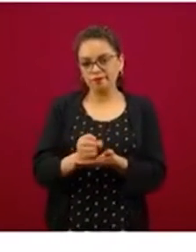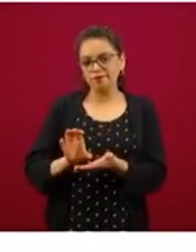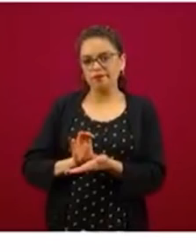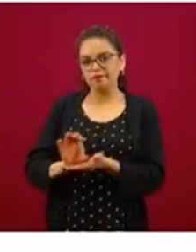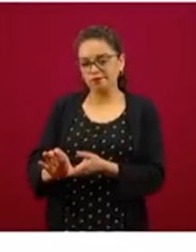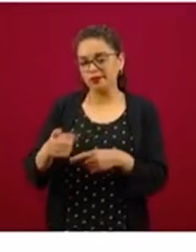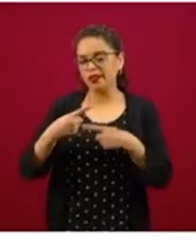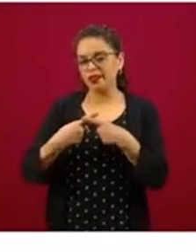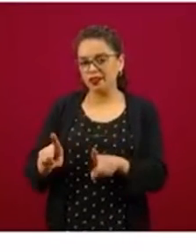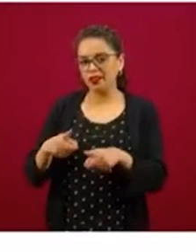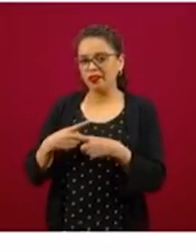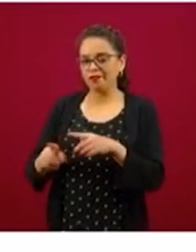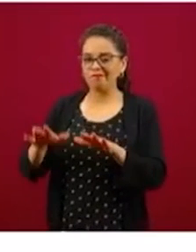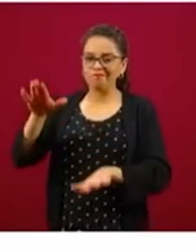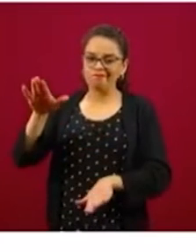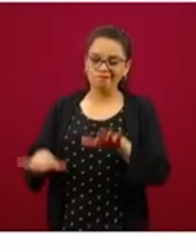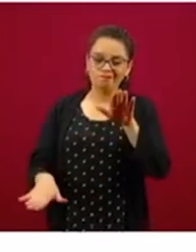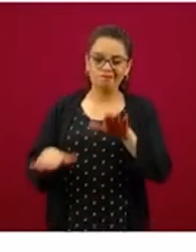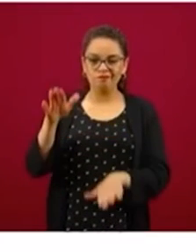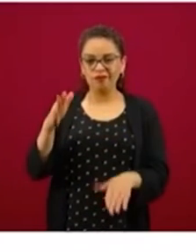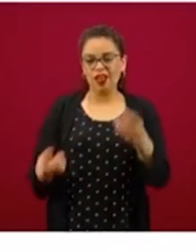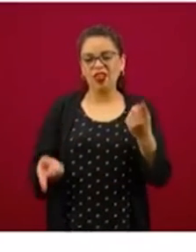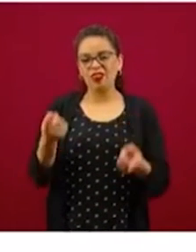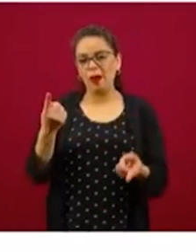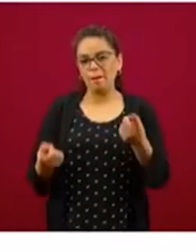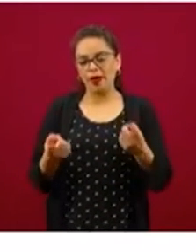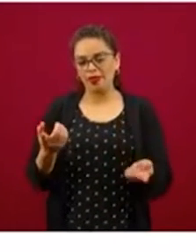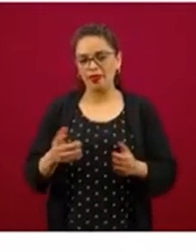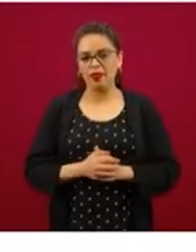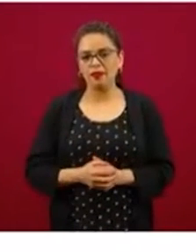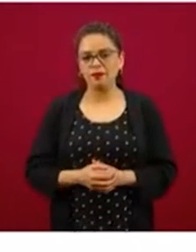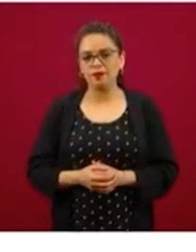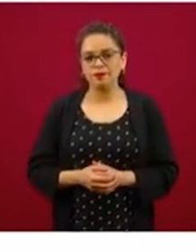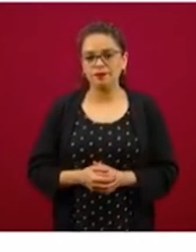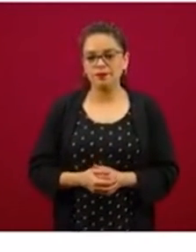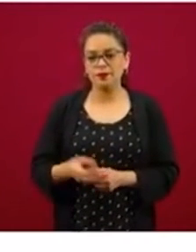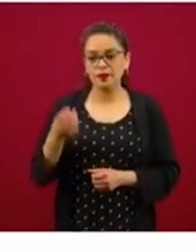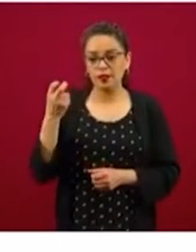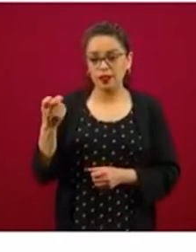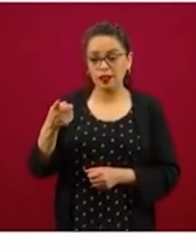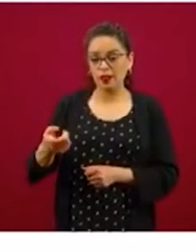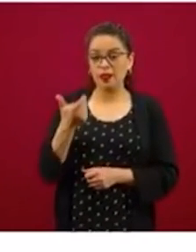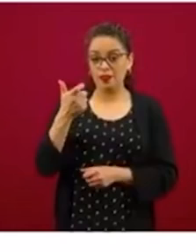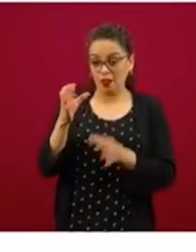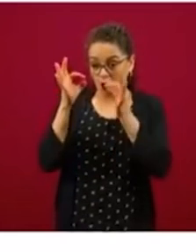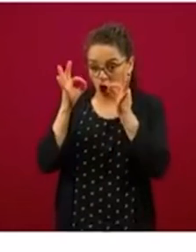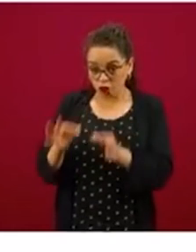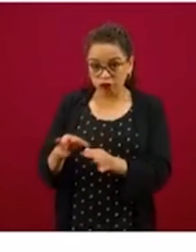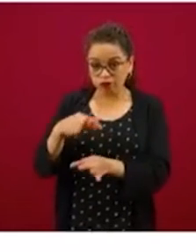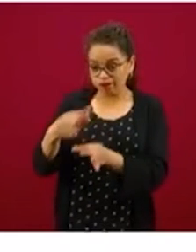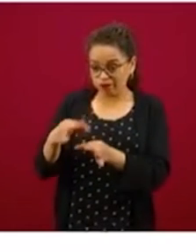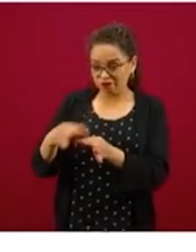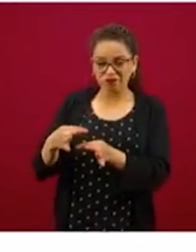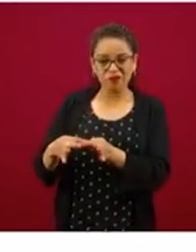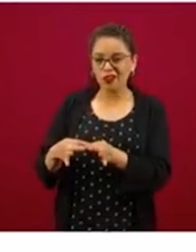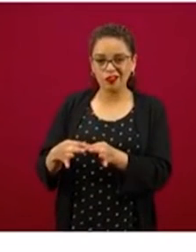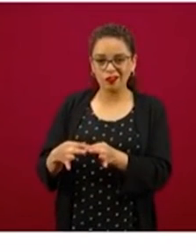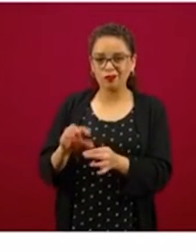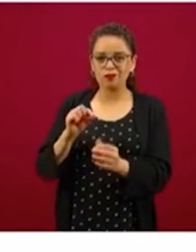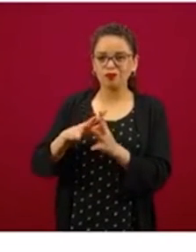Este elemento hoy es crítico, estos ingresos variables hacen que muchos de esos trabajadores simplemente